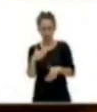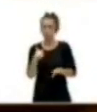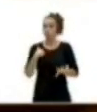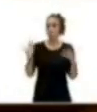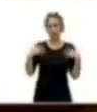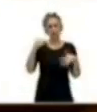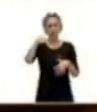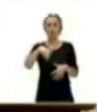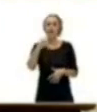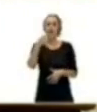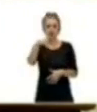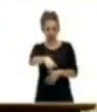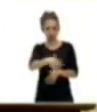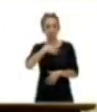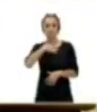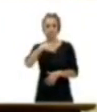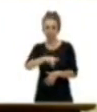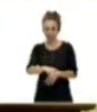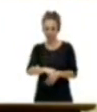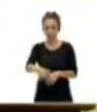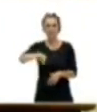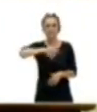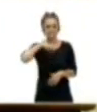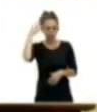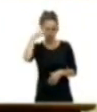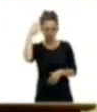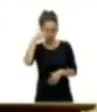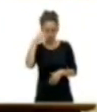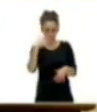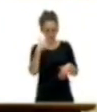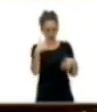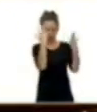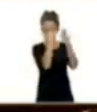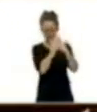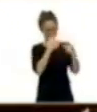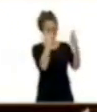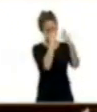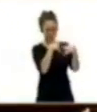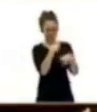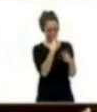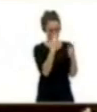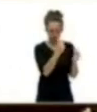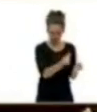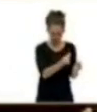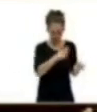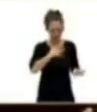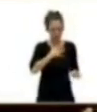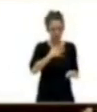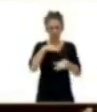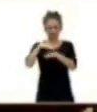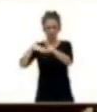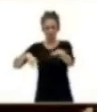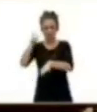si sea posible. Señor Clavijo, no nos convencen, no, ni a nosotros, ni a la mayoría de la ciudadanía